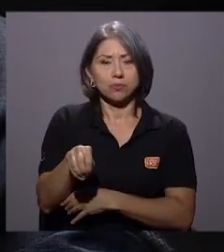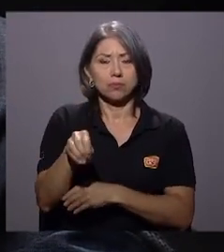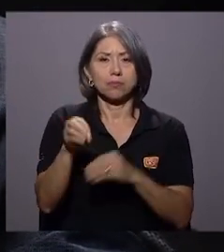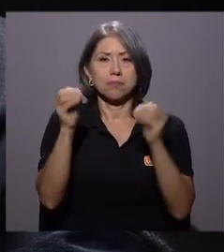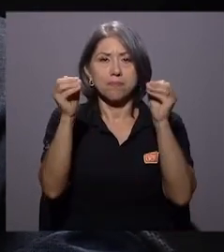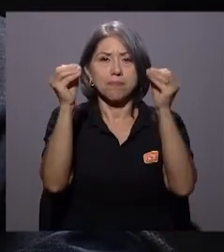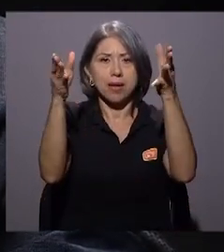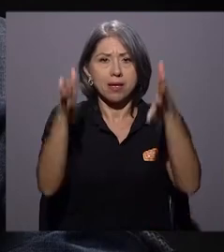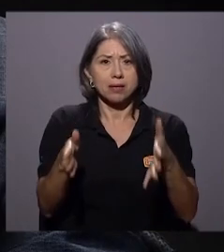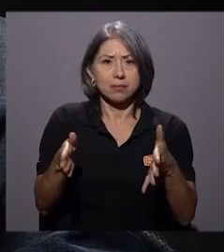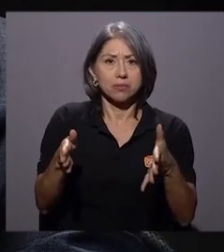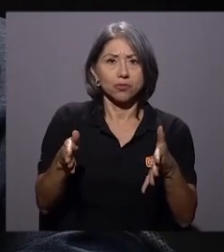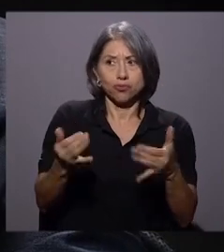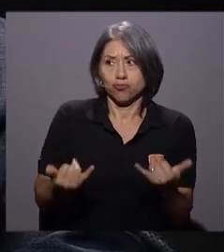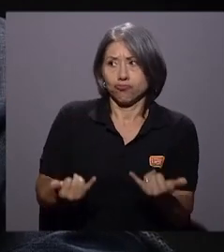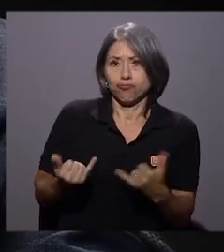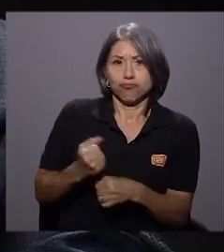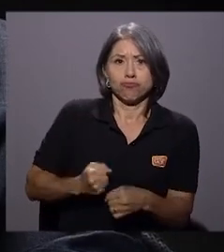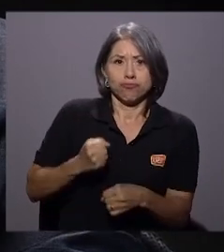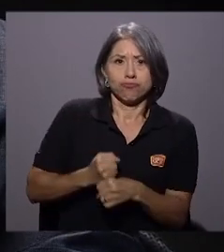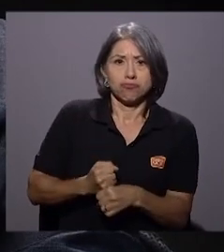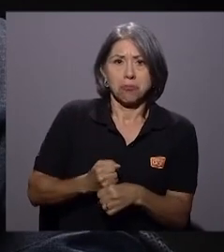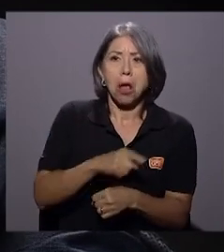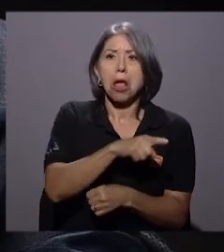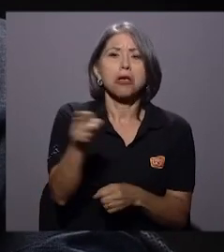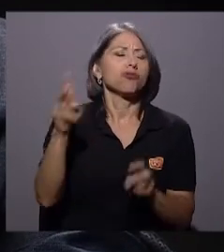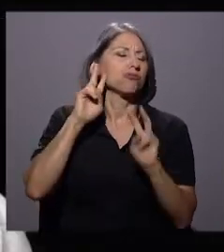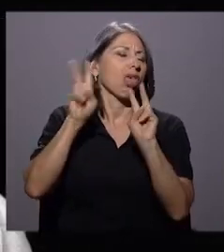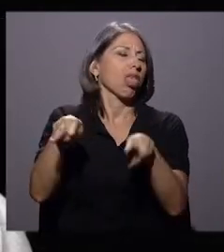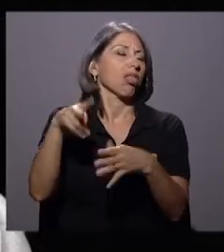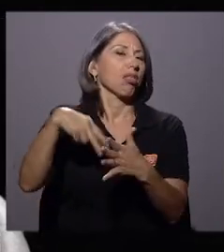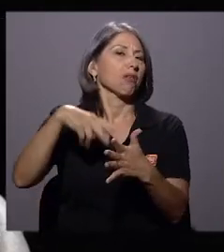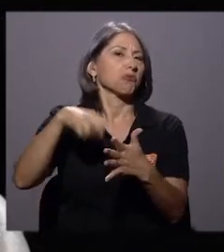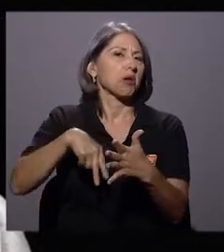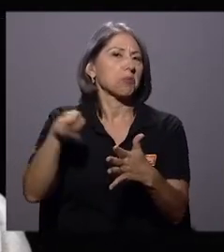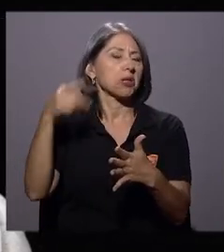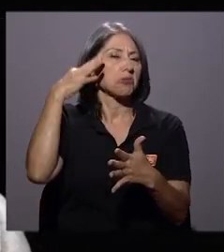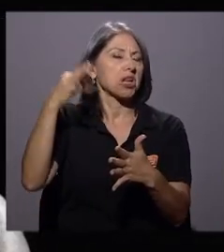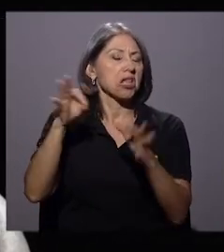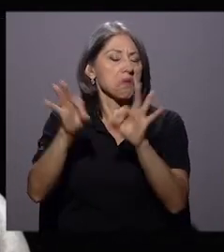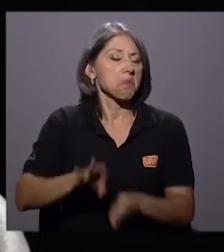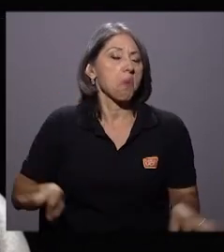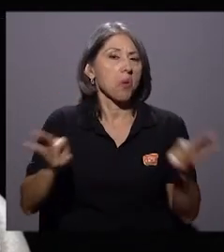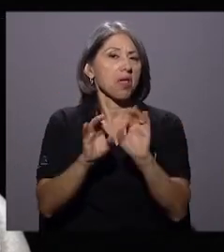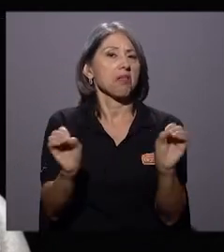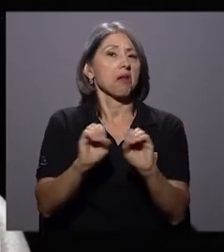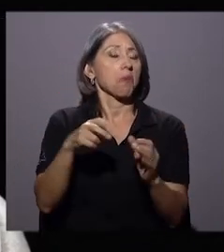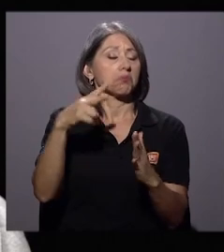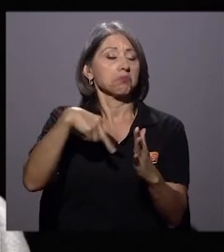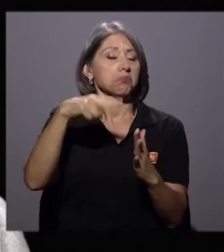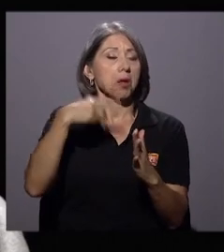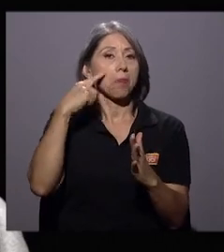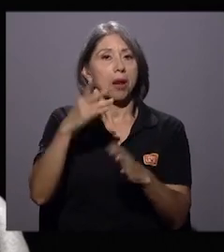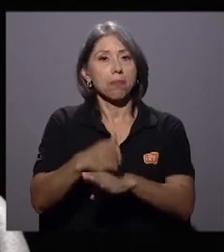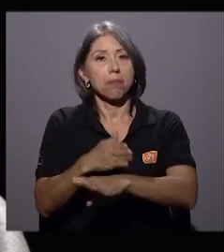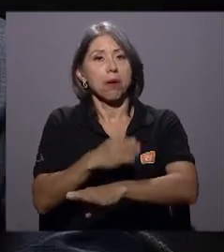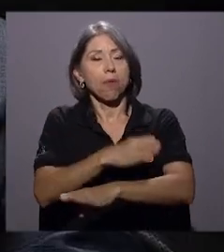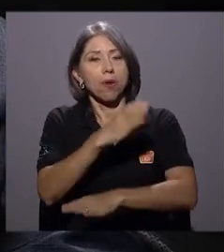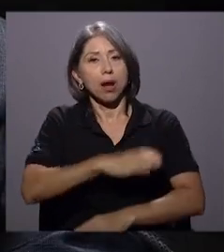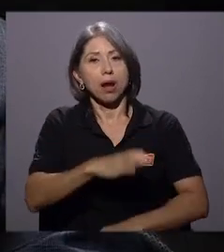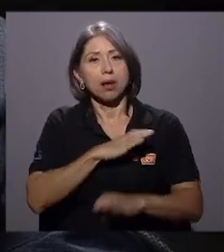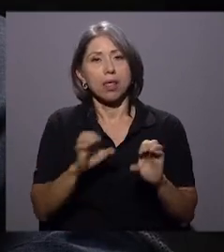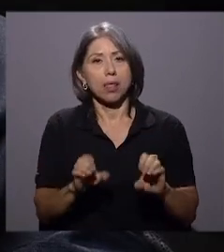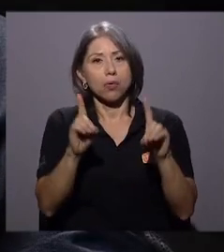maestros y profesores vigentes la lectura no es importante, no es un aspecto de importancia para mejorar la calidad de la educación.